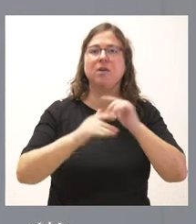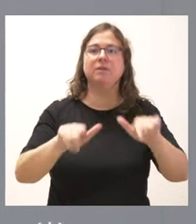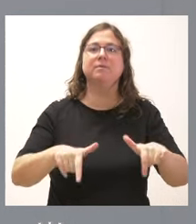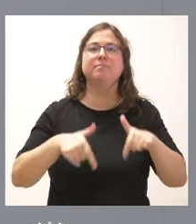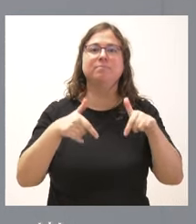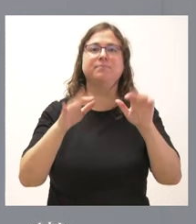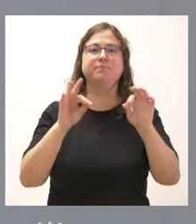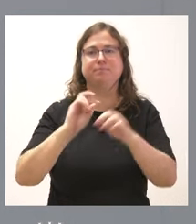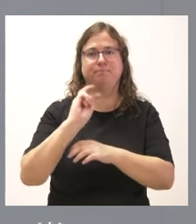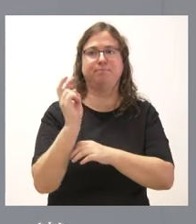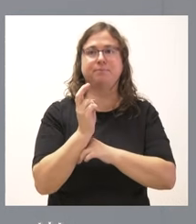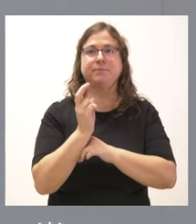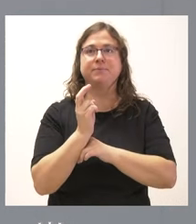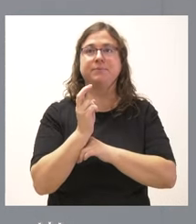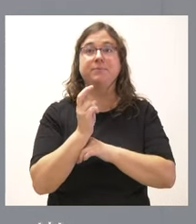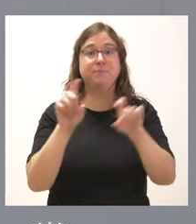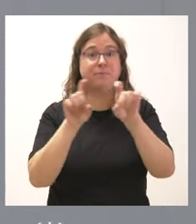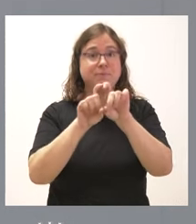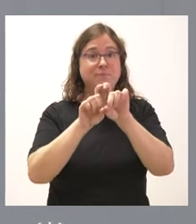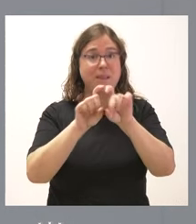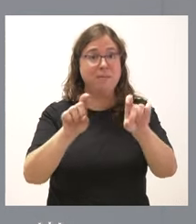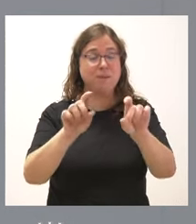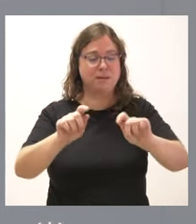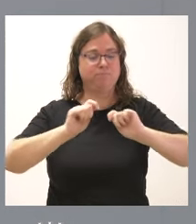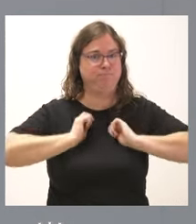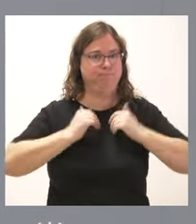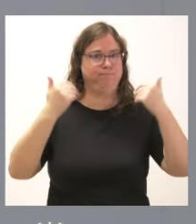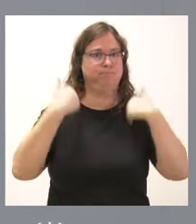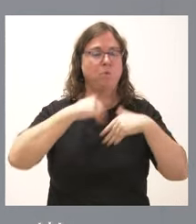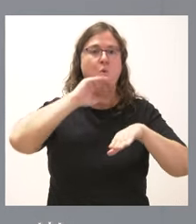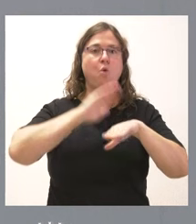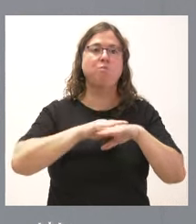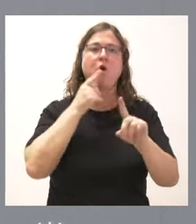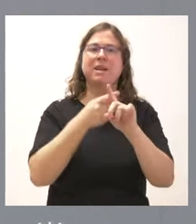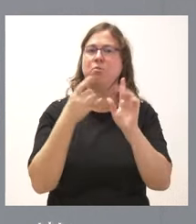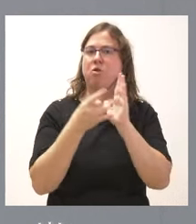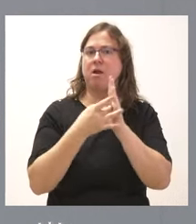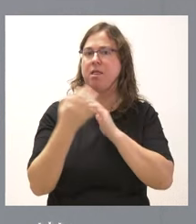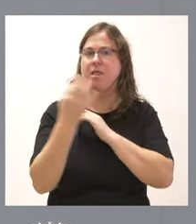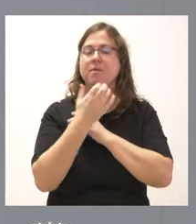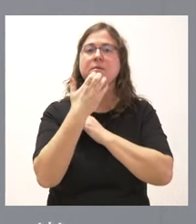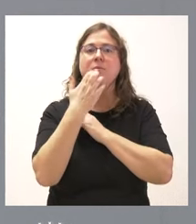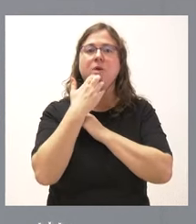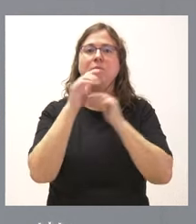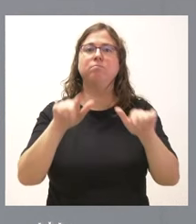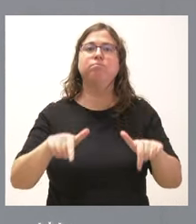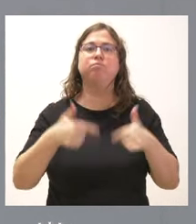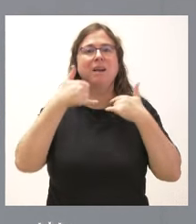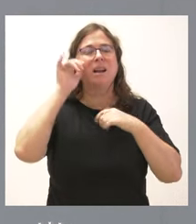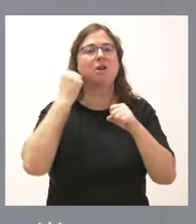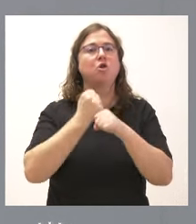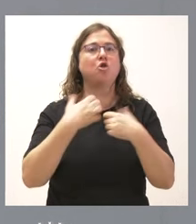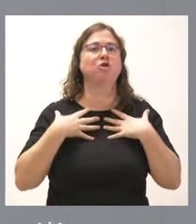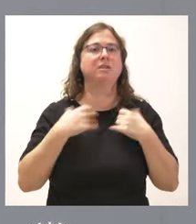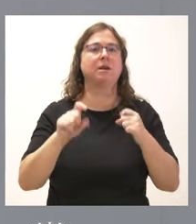laboratorio, etcétera, etcétera. La empresa adjudicataria deberá cumplir con una serie de objetivos de calidad, como por ejemplo la eliminación de riesgos para la salud y el medioambiente,